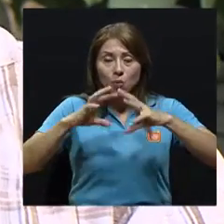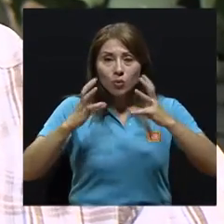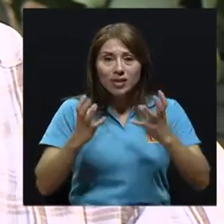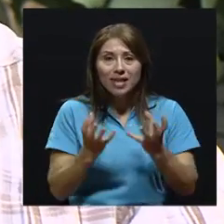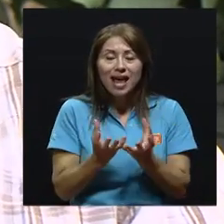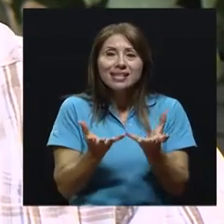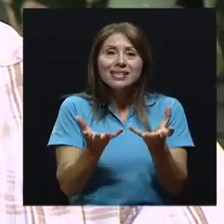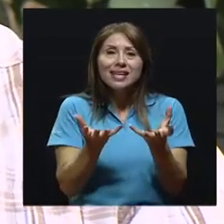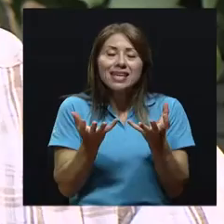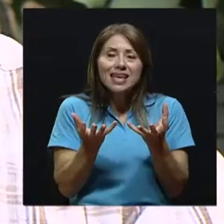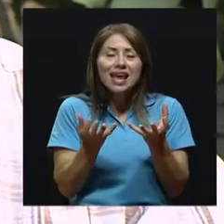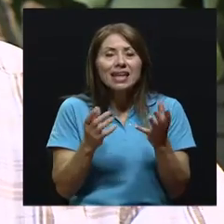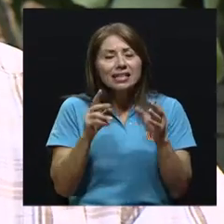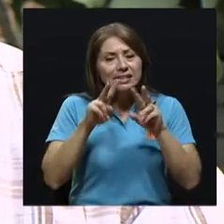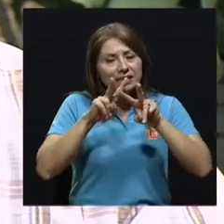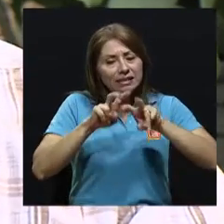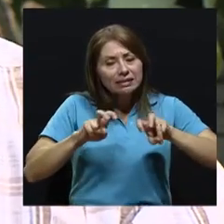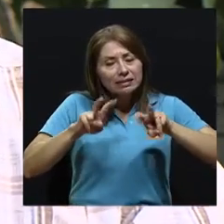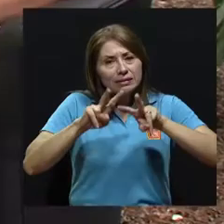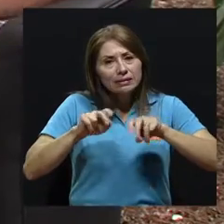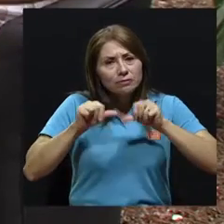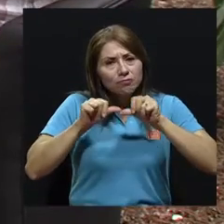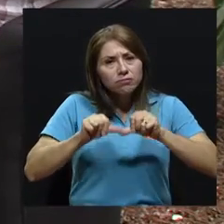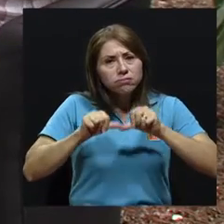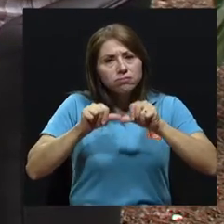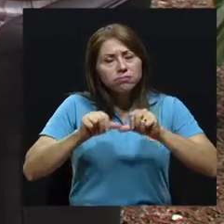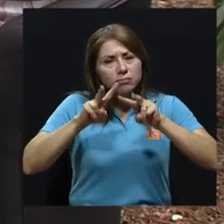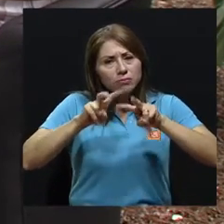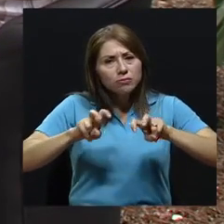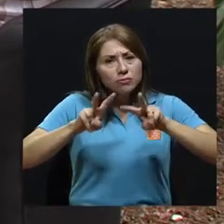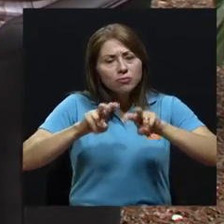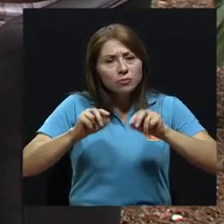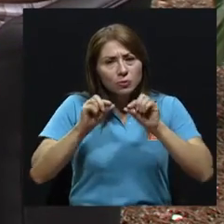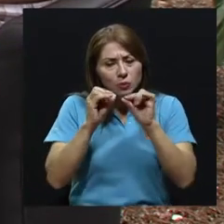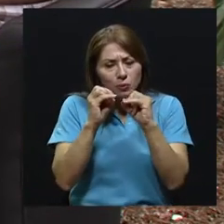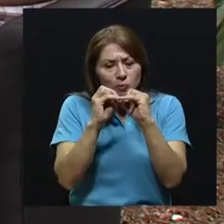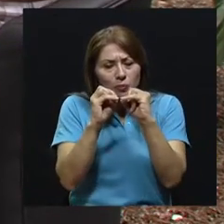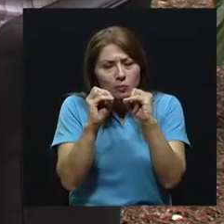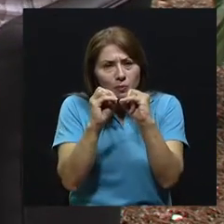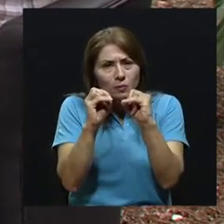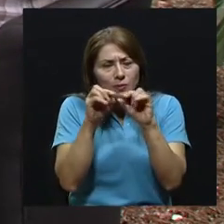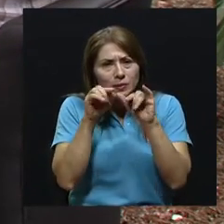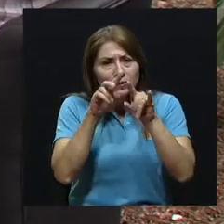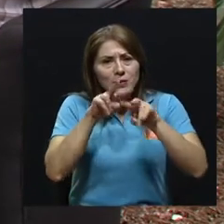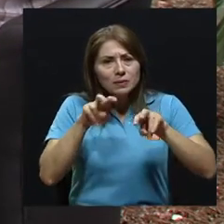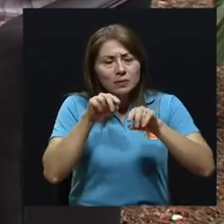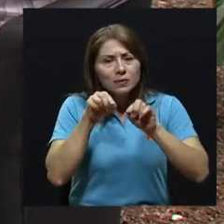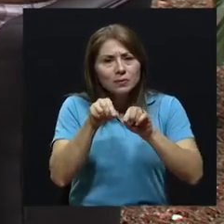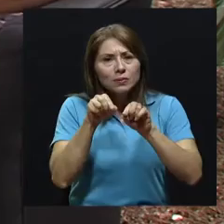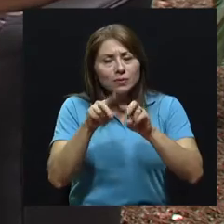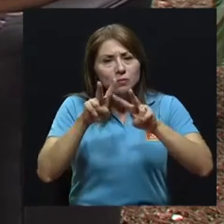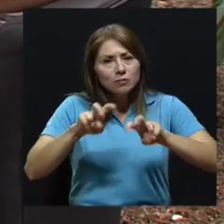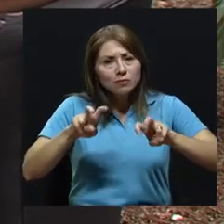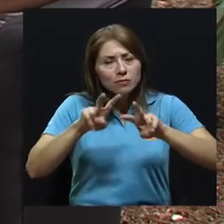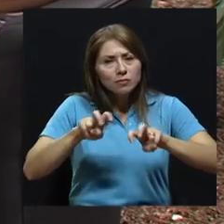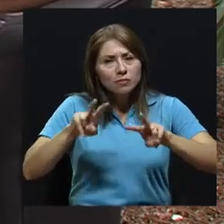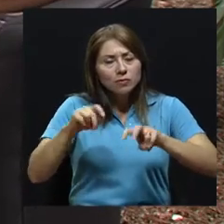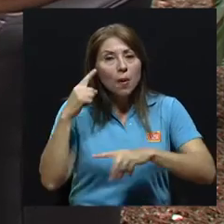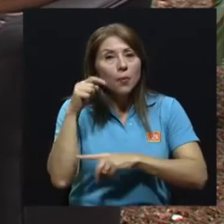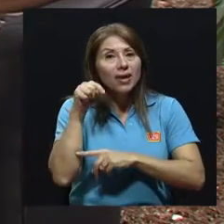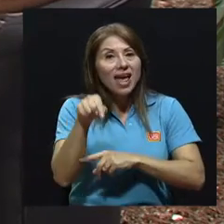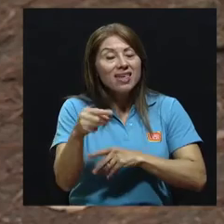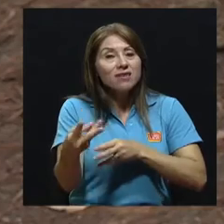más bajo el tamaño de las partículas. Porque ahí es donde se concentran los contaminantes y son las que ingresan directamente al sistema